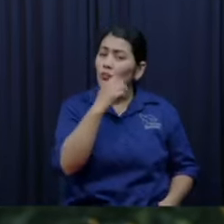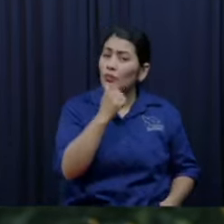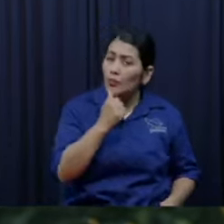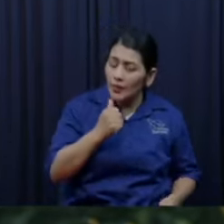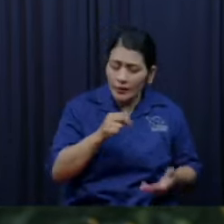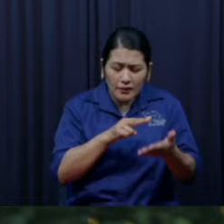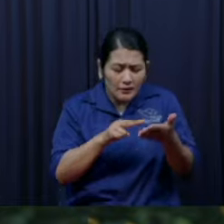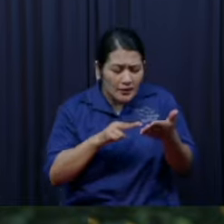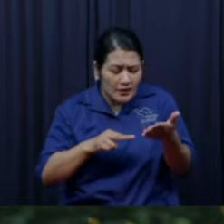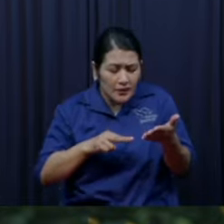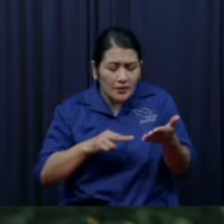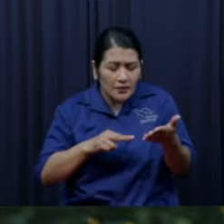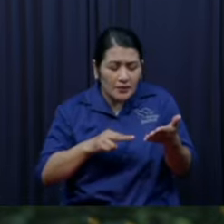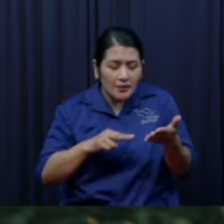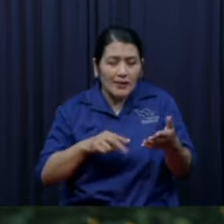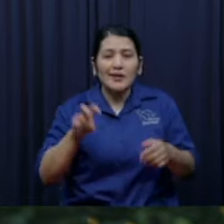hago así